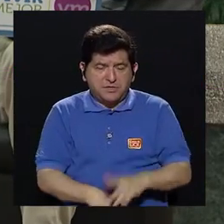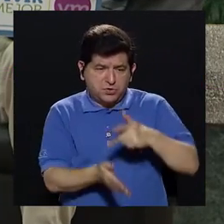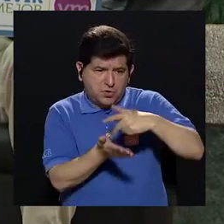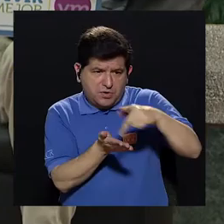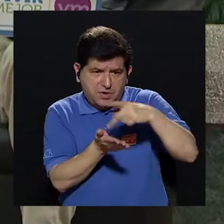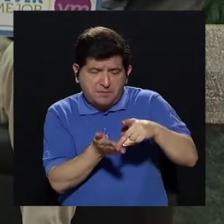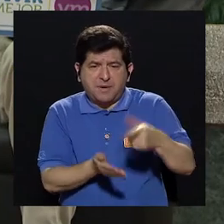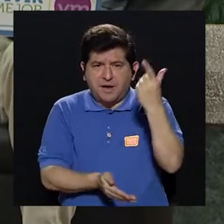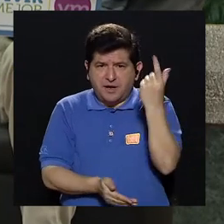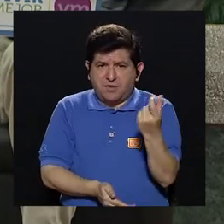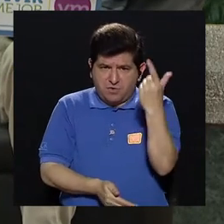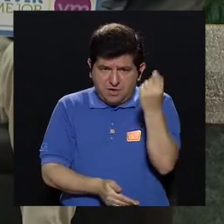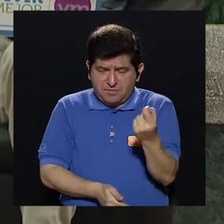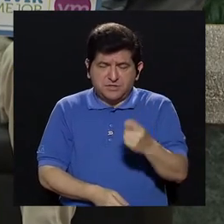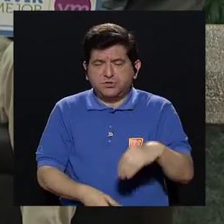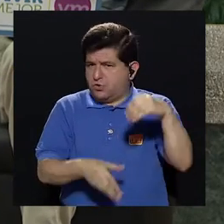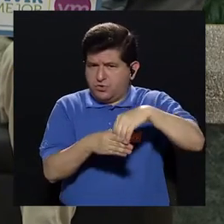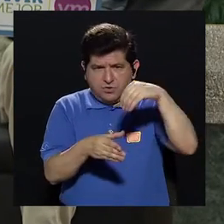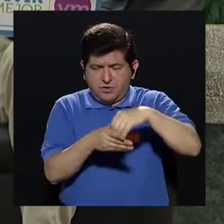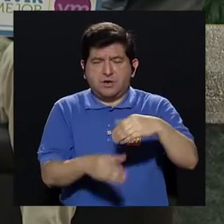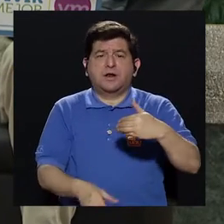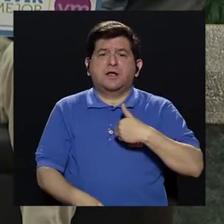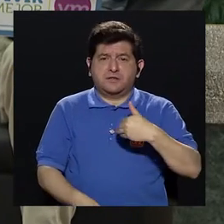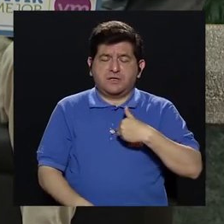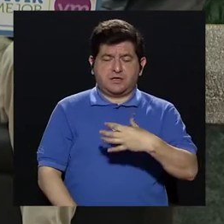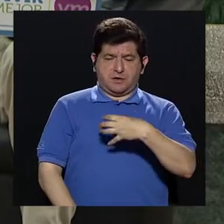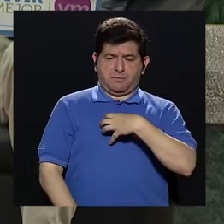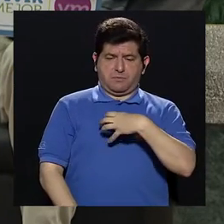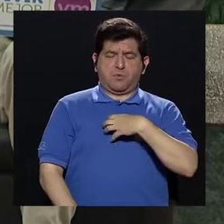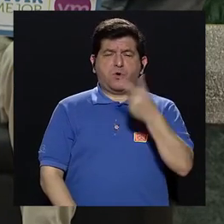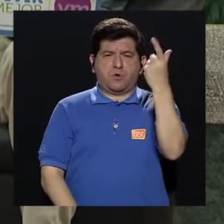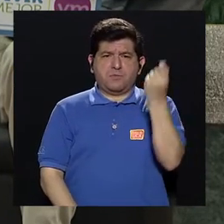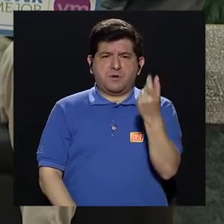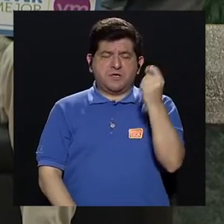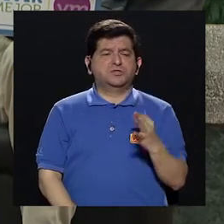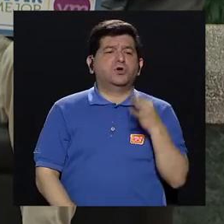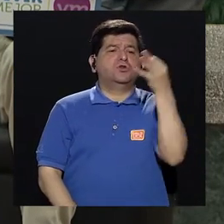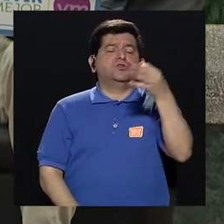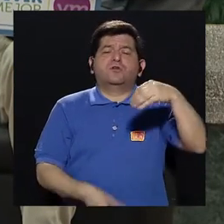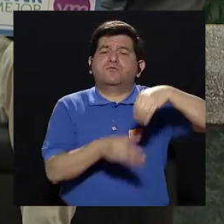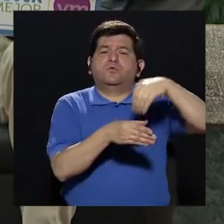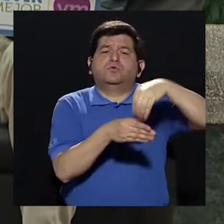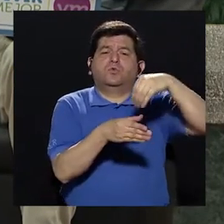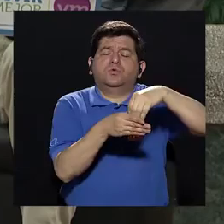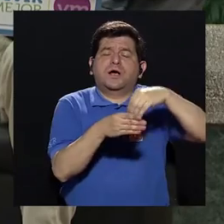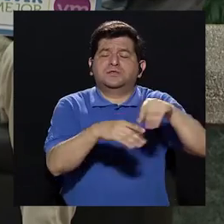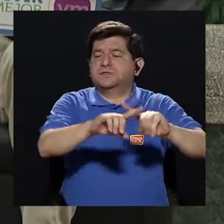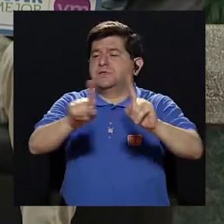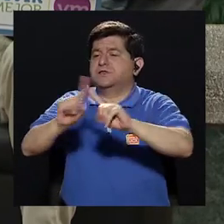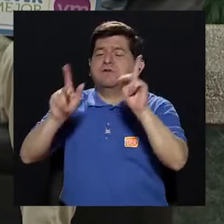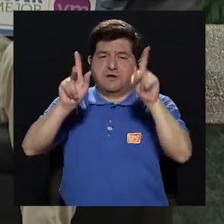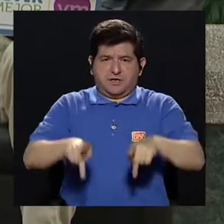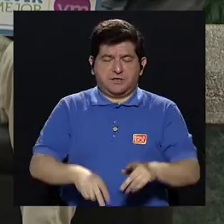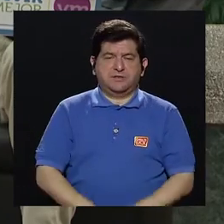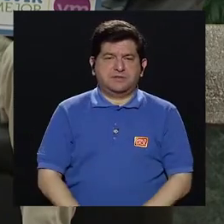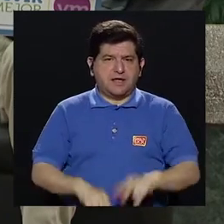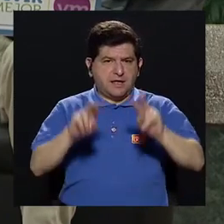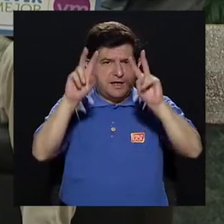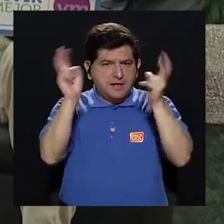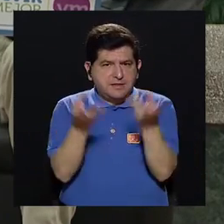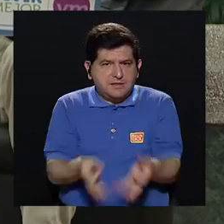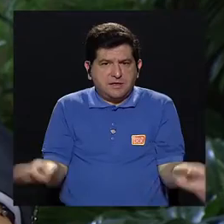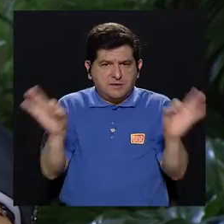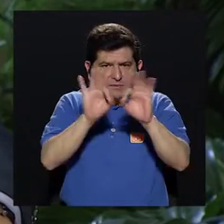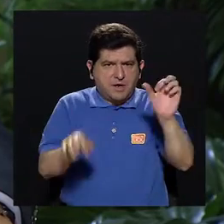le pagó la pensión, a ese que no había aportado, recibirá su propia pensión de futuros aportes. Y un tema en Costa